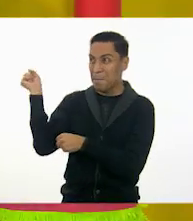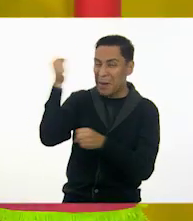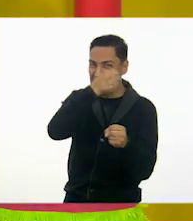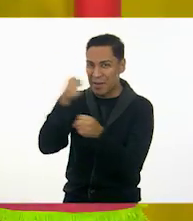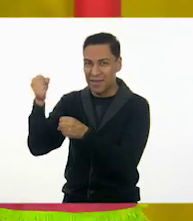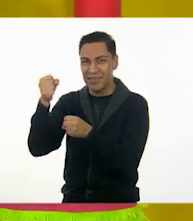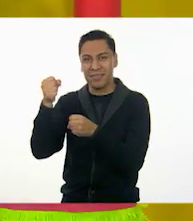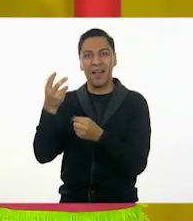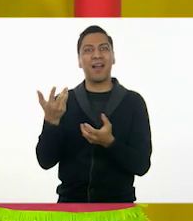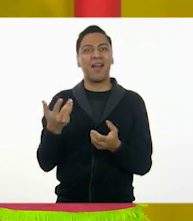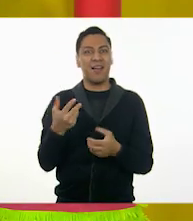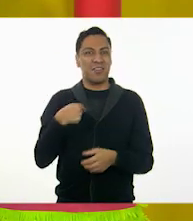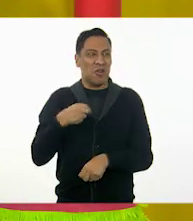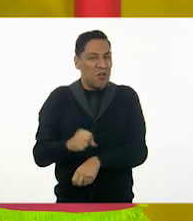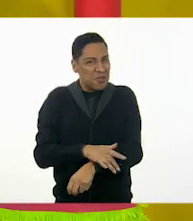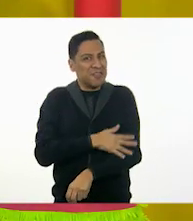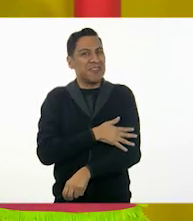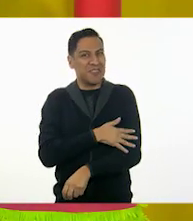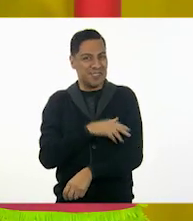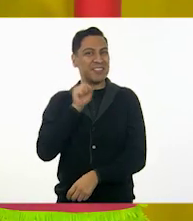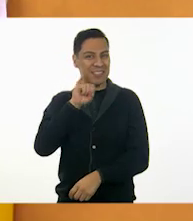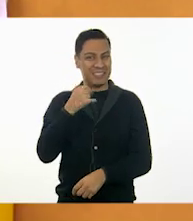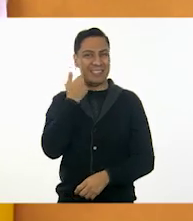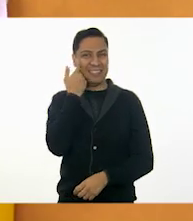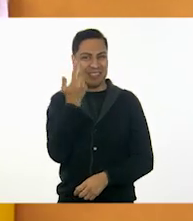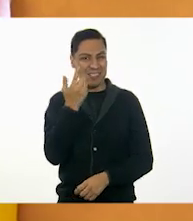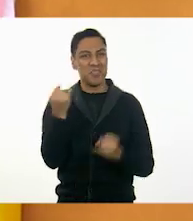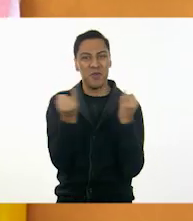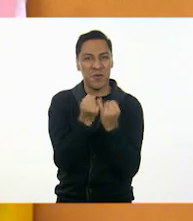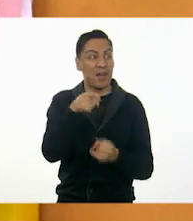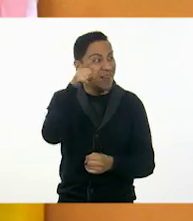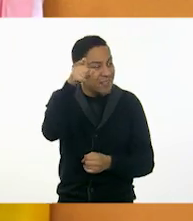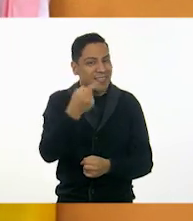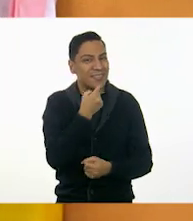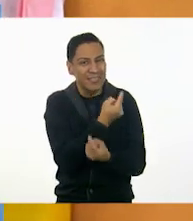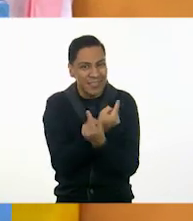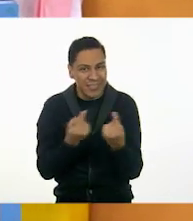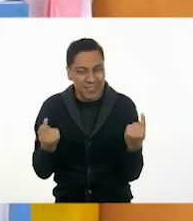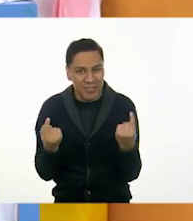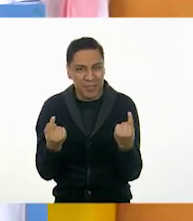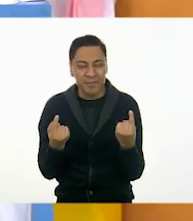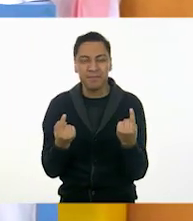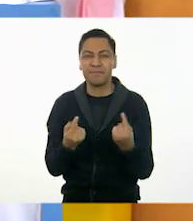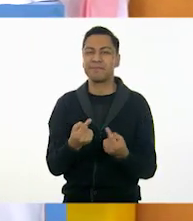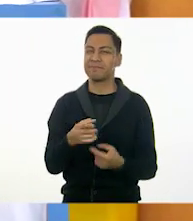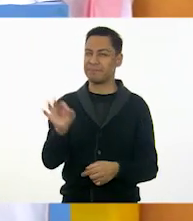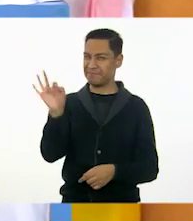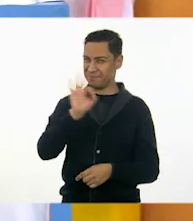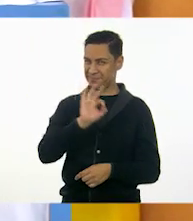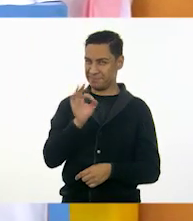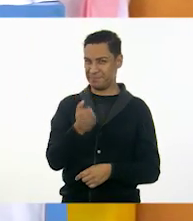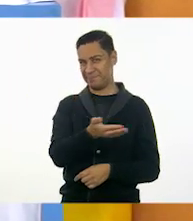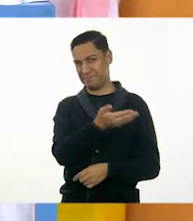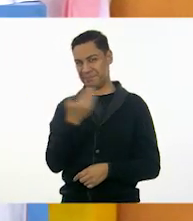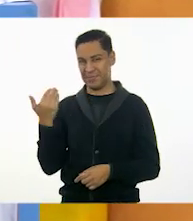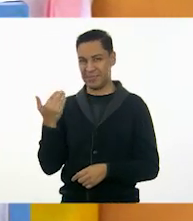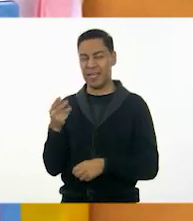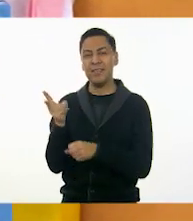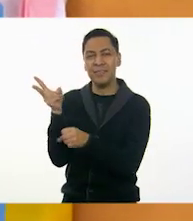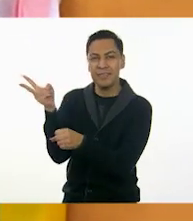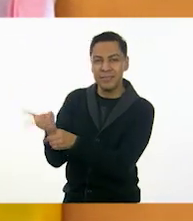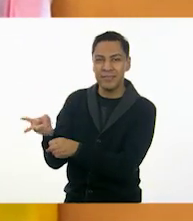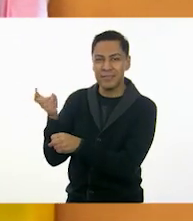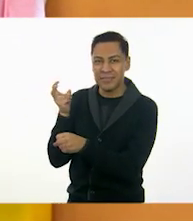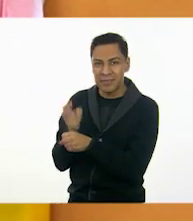las niñas y los niños que nos ven. Bien. ¿Qué te parece si para esta actividad invitamos a Lely Joyce, que nos va